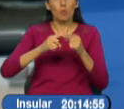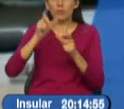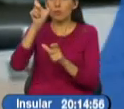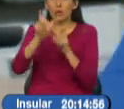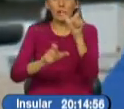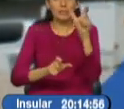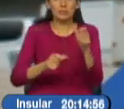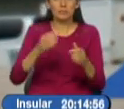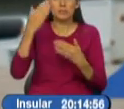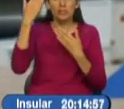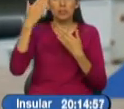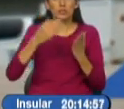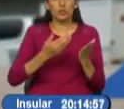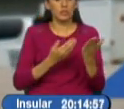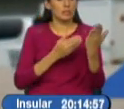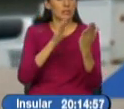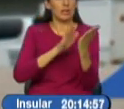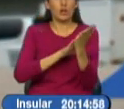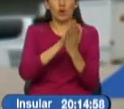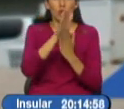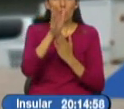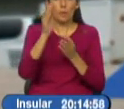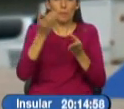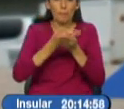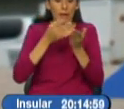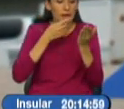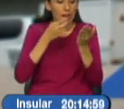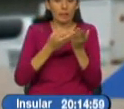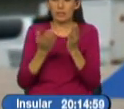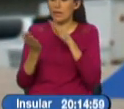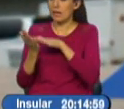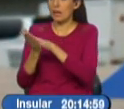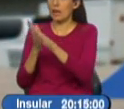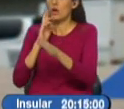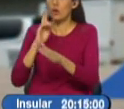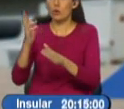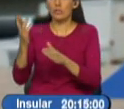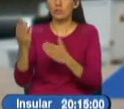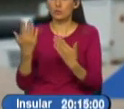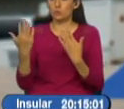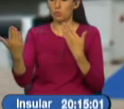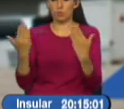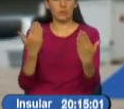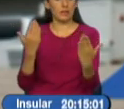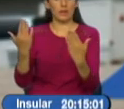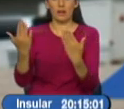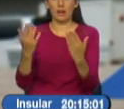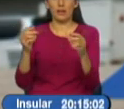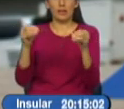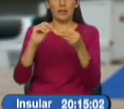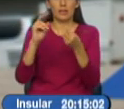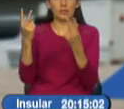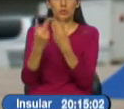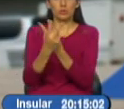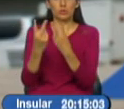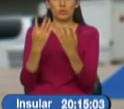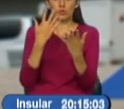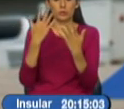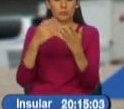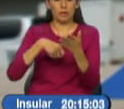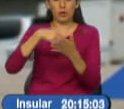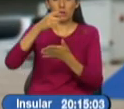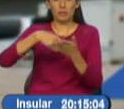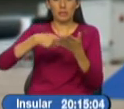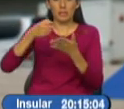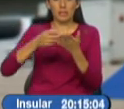políticos presentare copia de acta de escrutinio o de resumen de resultados suministrada por la junta receptora del voto, suscrita por el presidente o